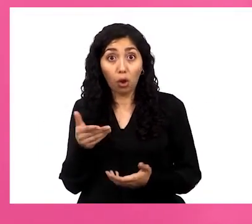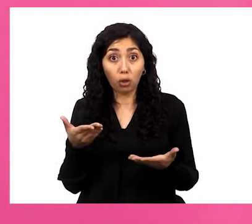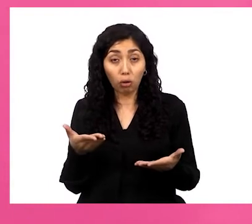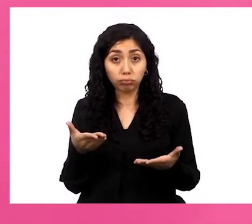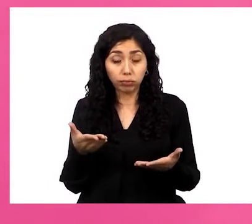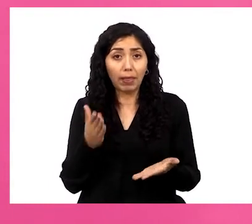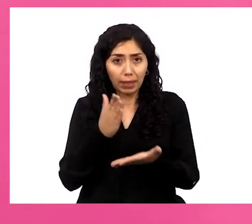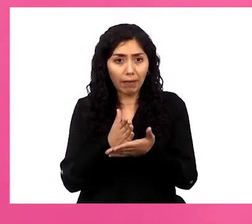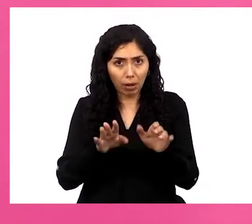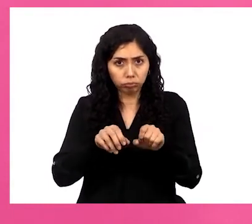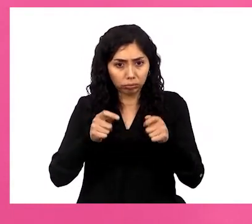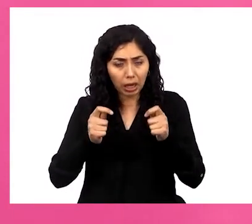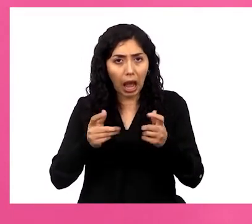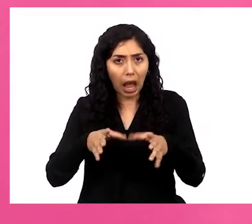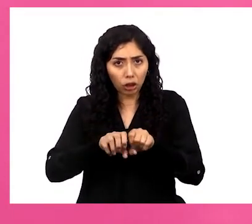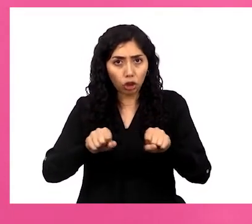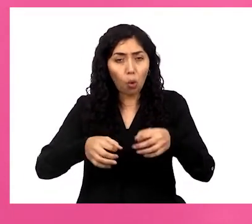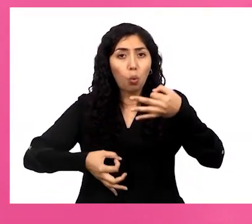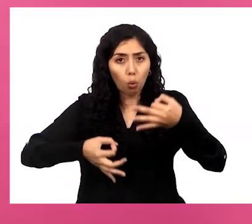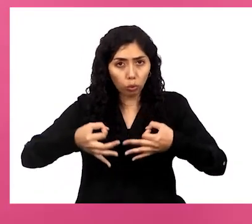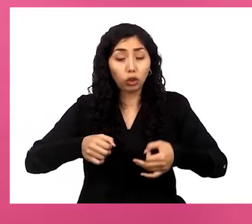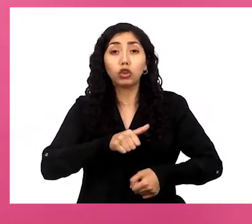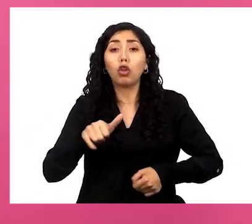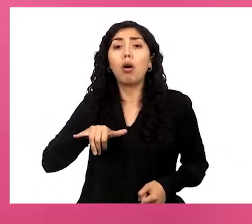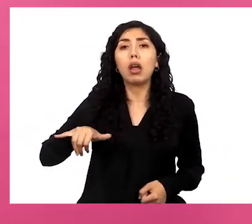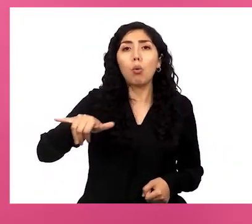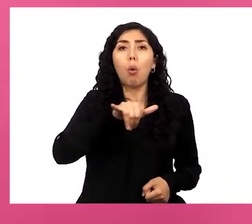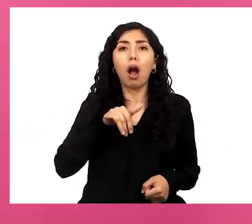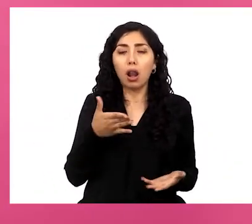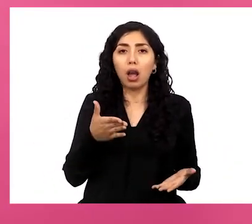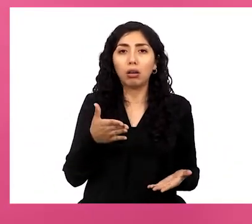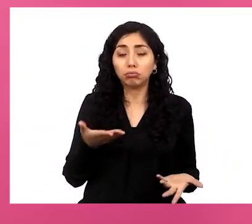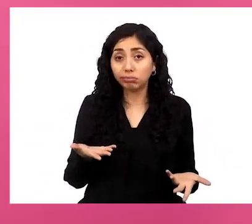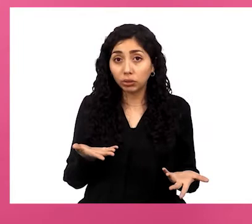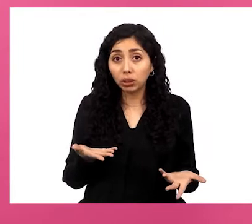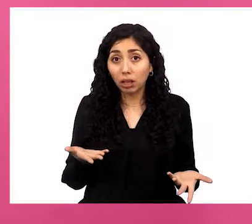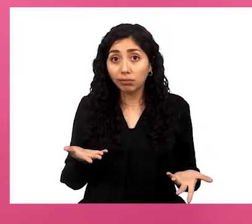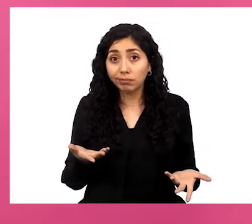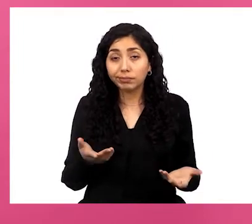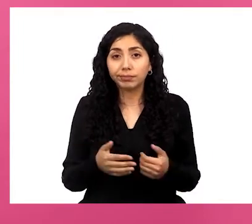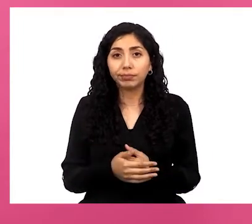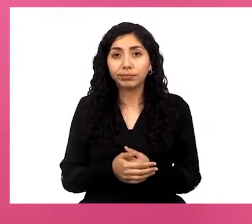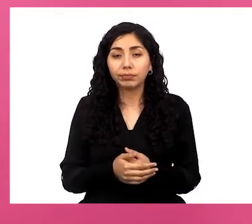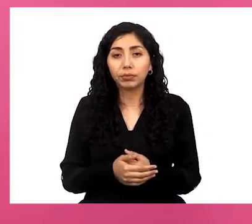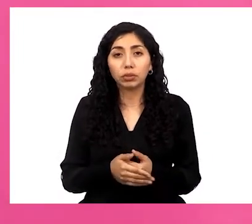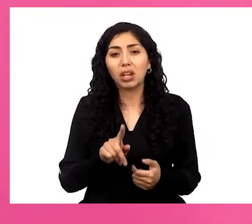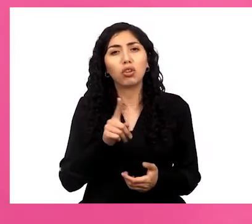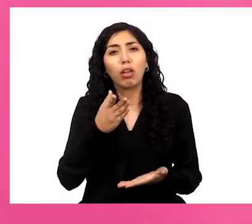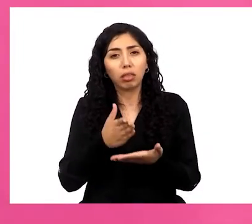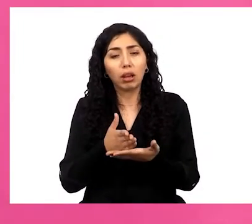dignos de recibir ese trato justo. Todos somos iguales. Todos valemos lo mismo. Y no debería